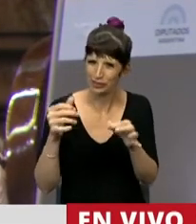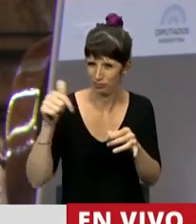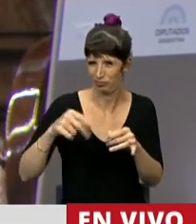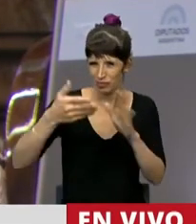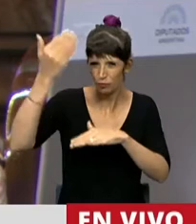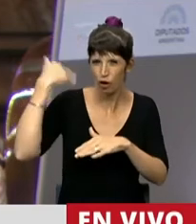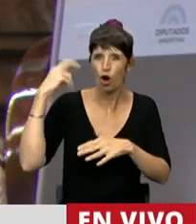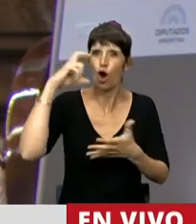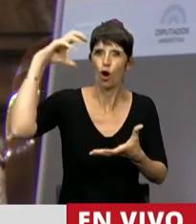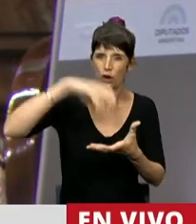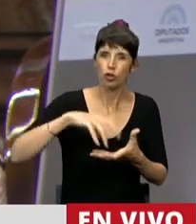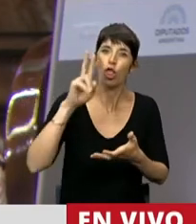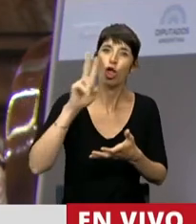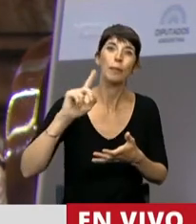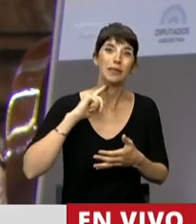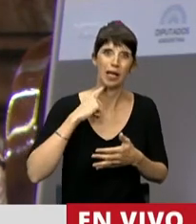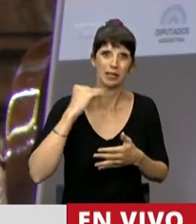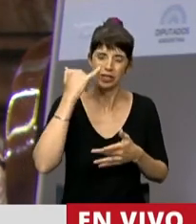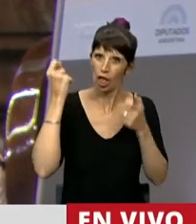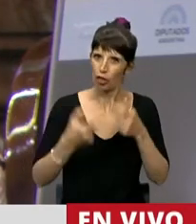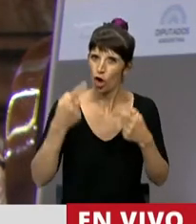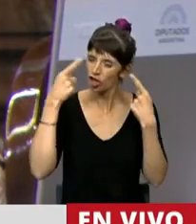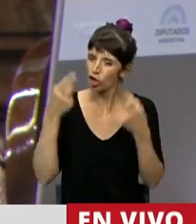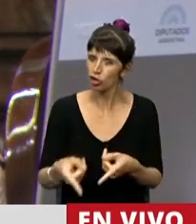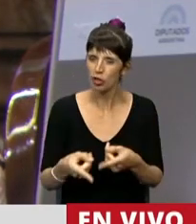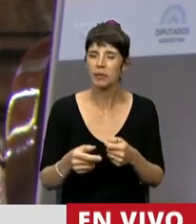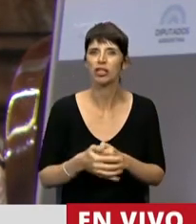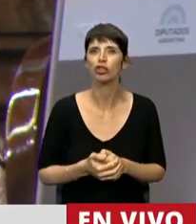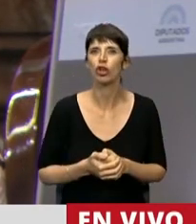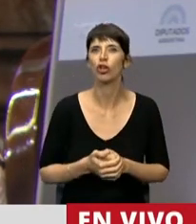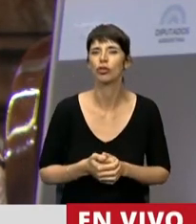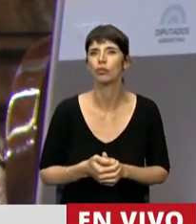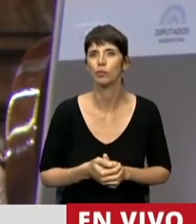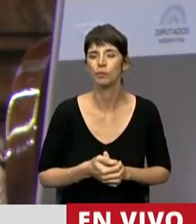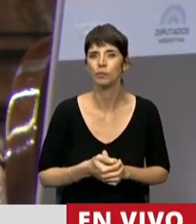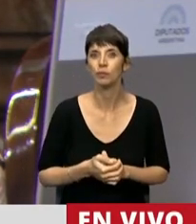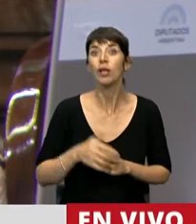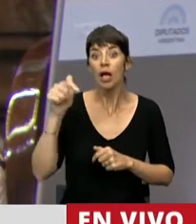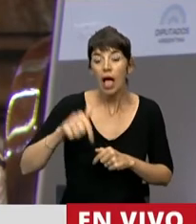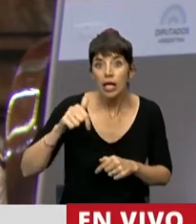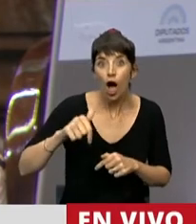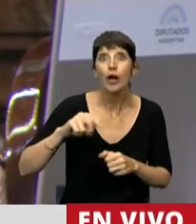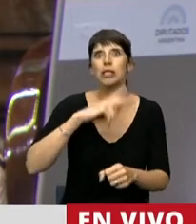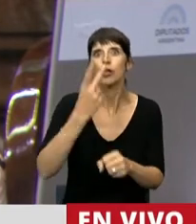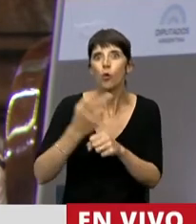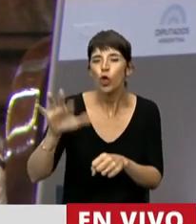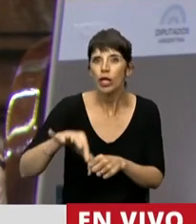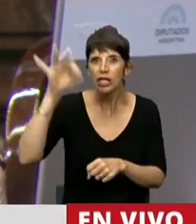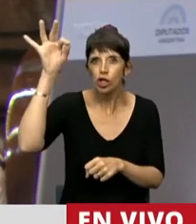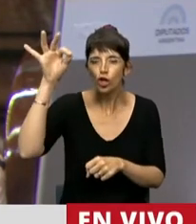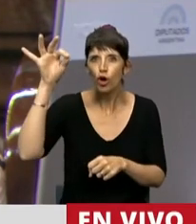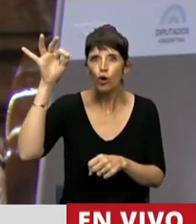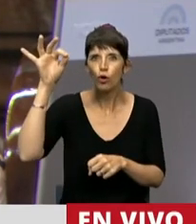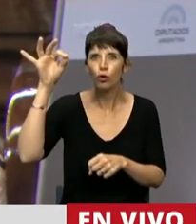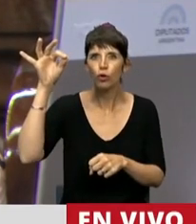Parlamento en el año 2013, y ha generado y ha recibido esta designación con